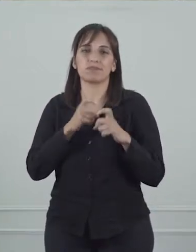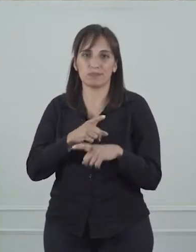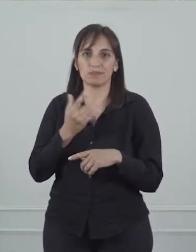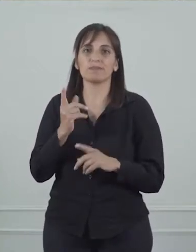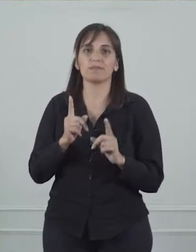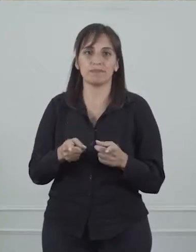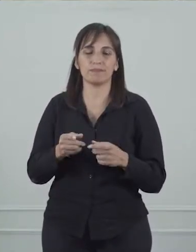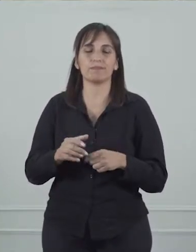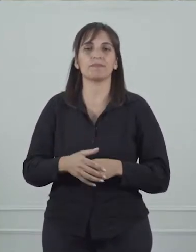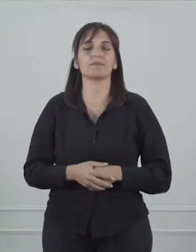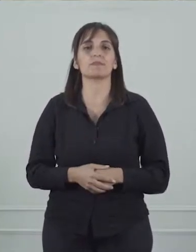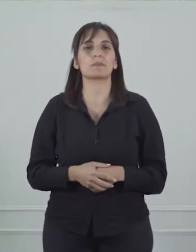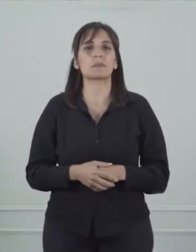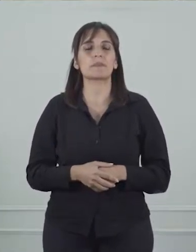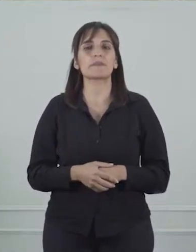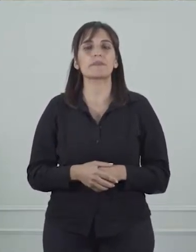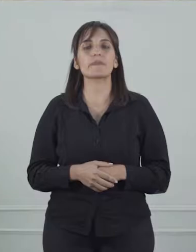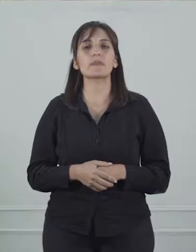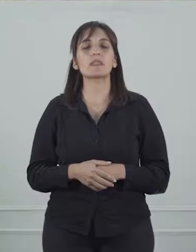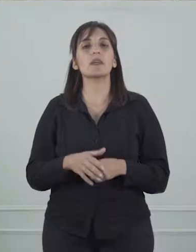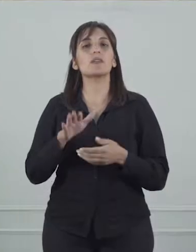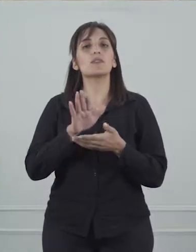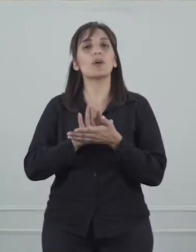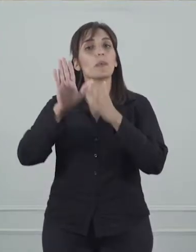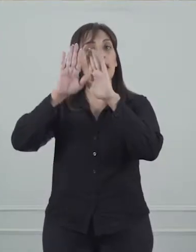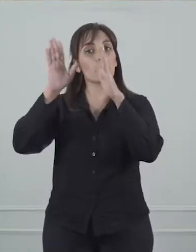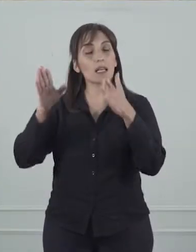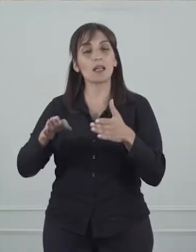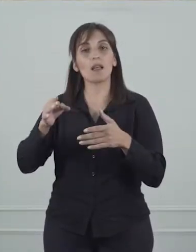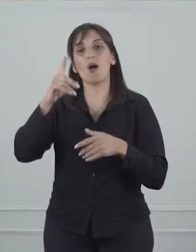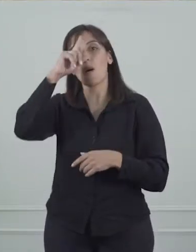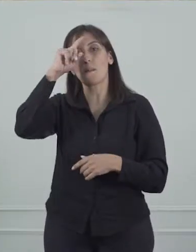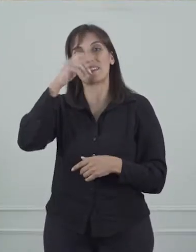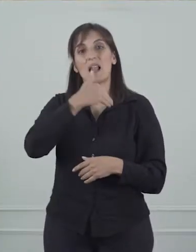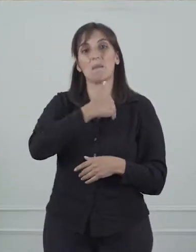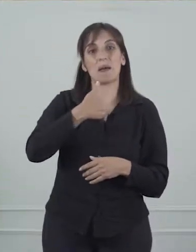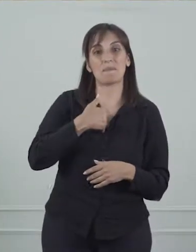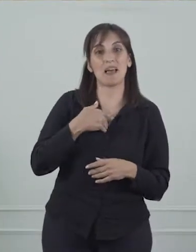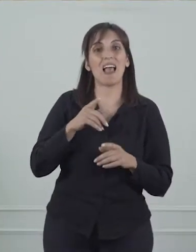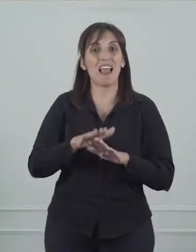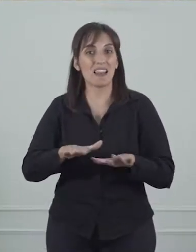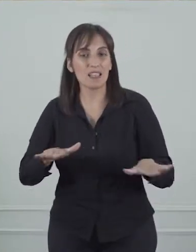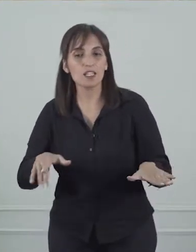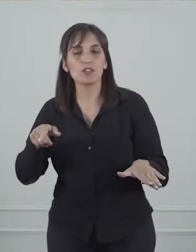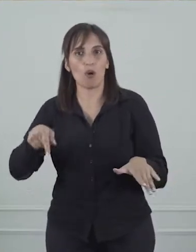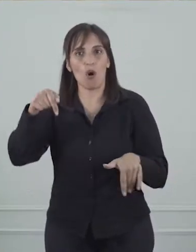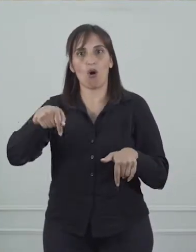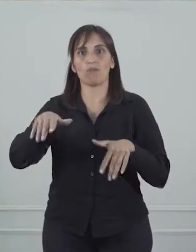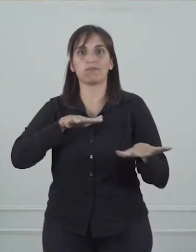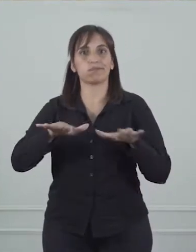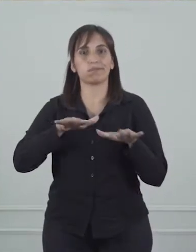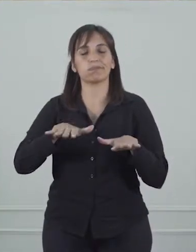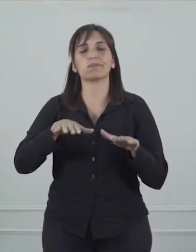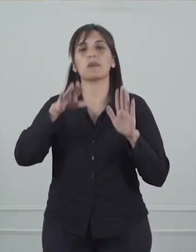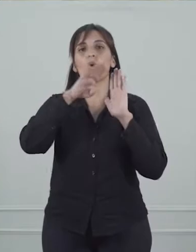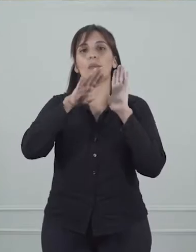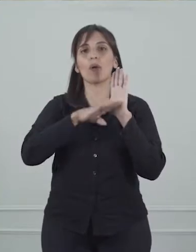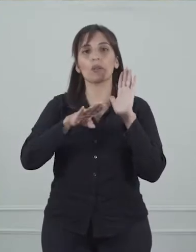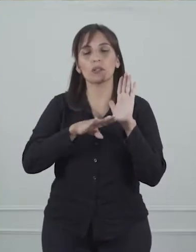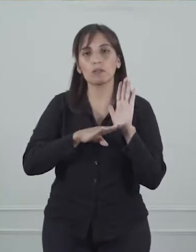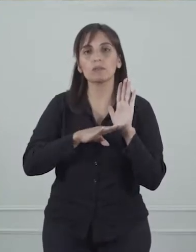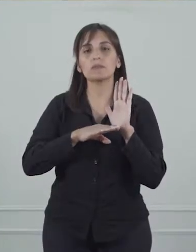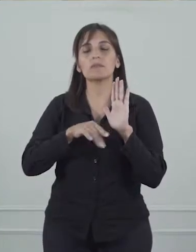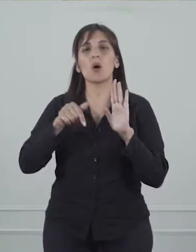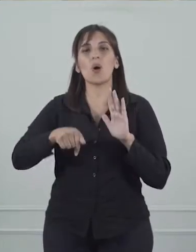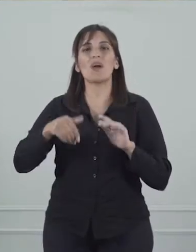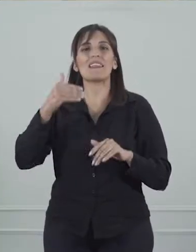Con respecto al hospital de la madre y el niño, se activó el protocolo en el día de la fecha, a la tarde, a última hora,